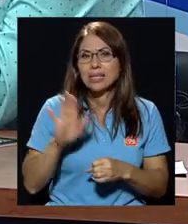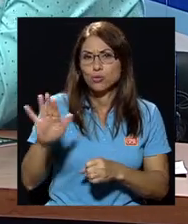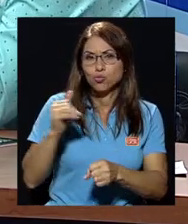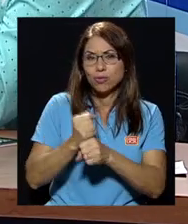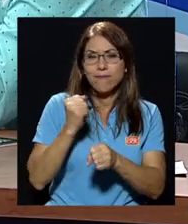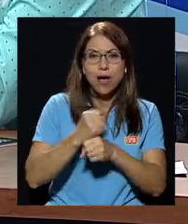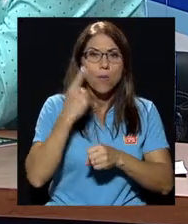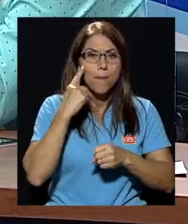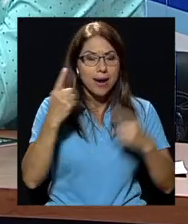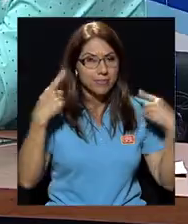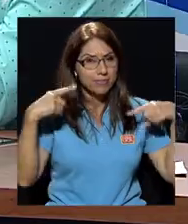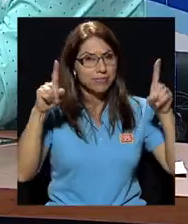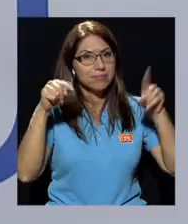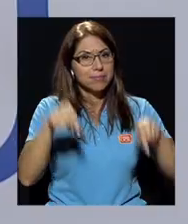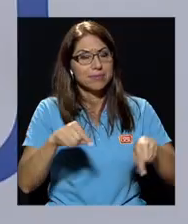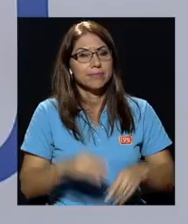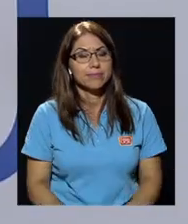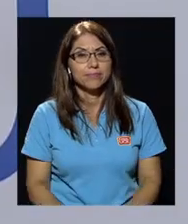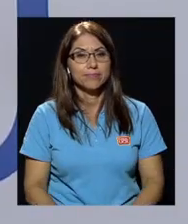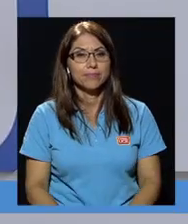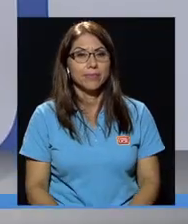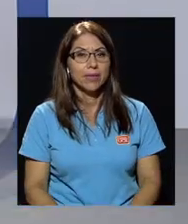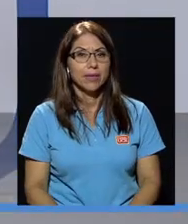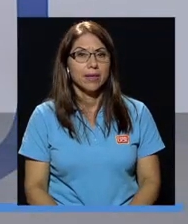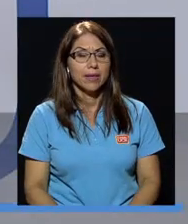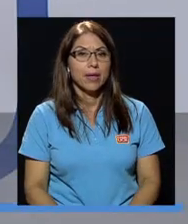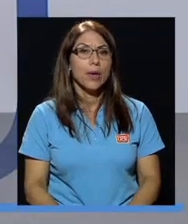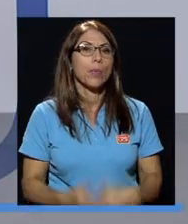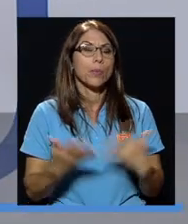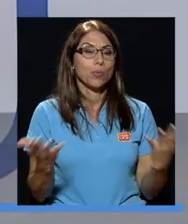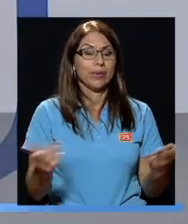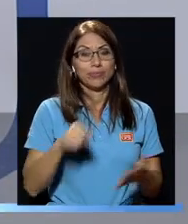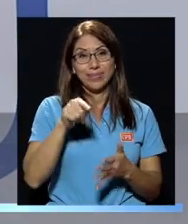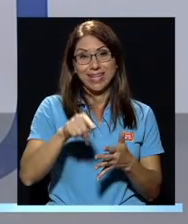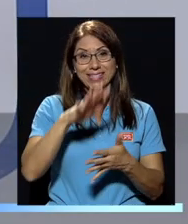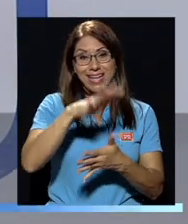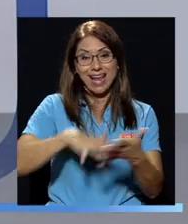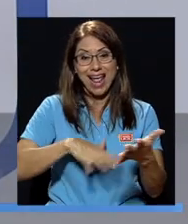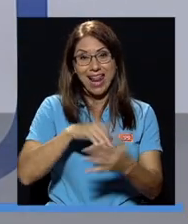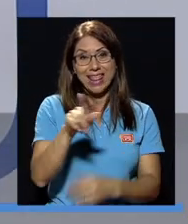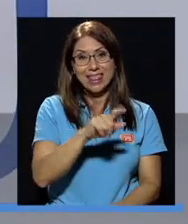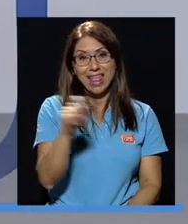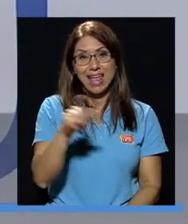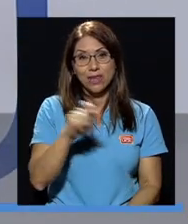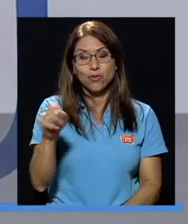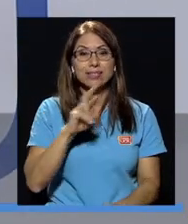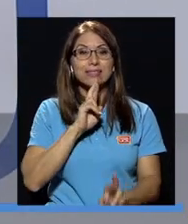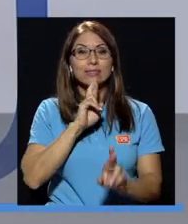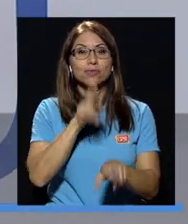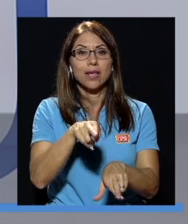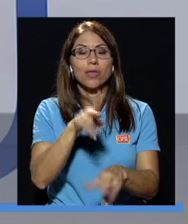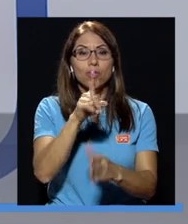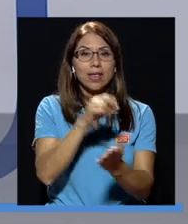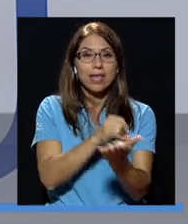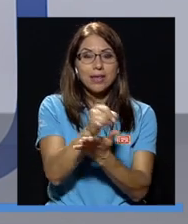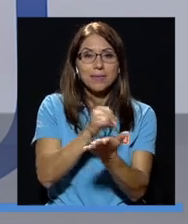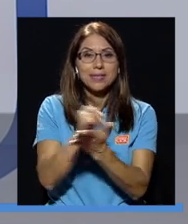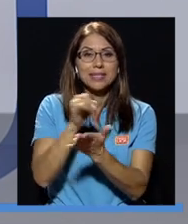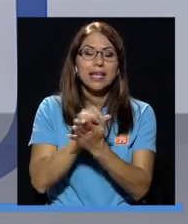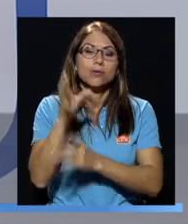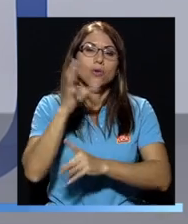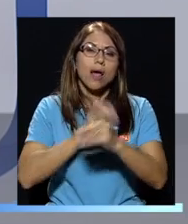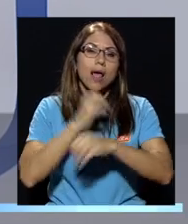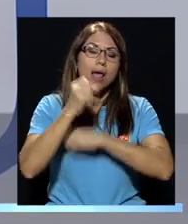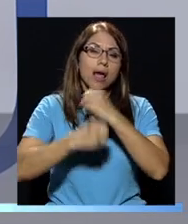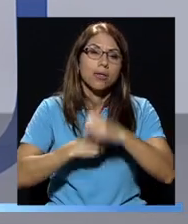obtener este tipo de calendarios? Sí, este calendario es producto de una investigación que se hace anual. Hace 16